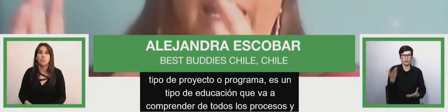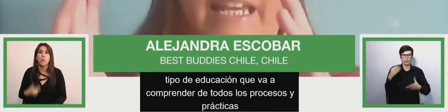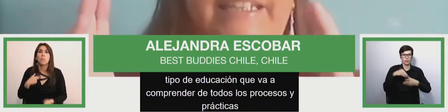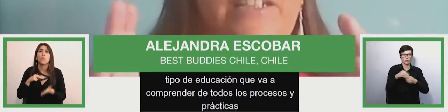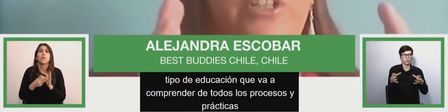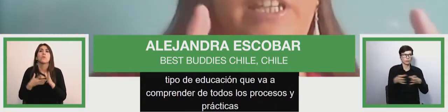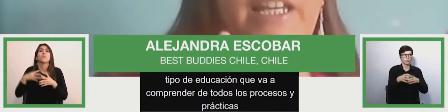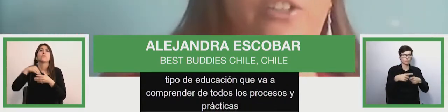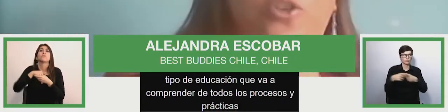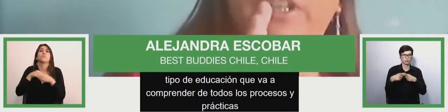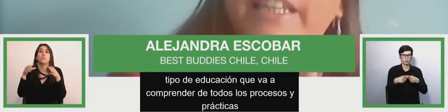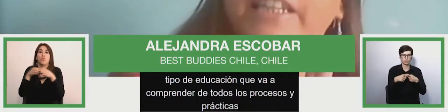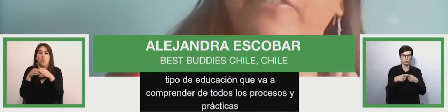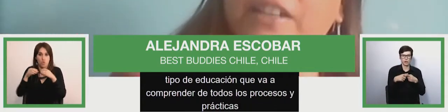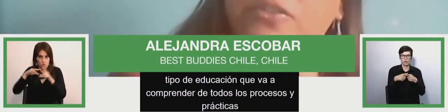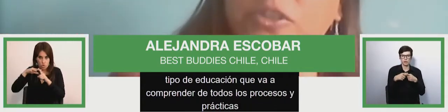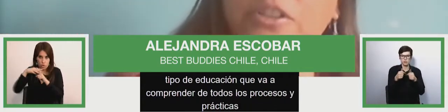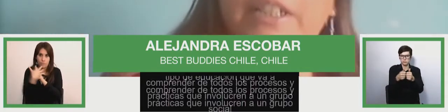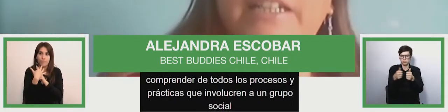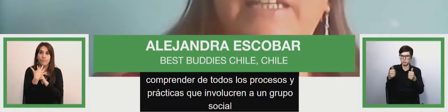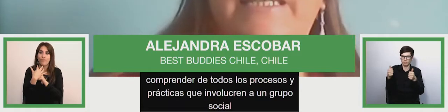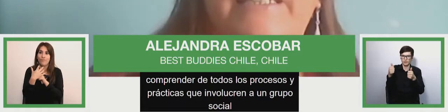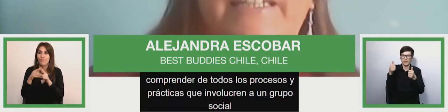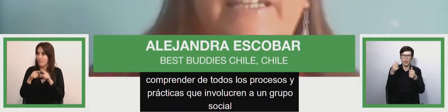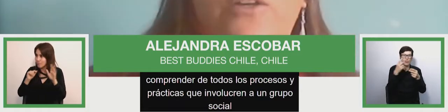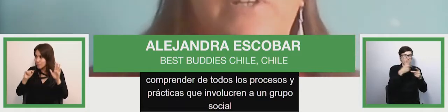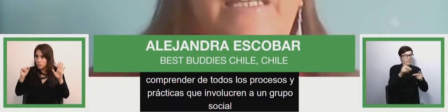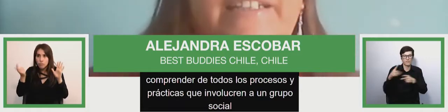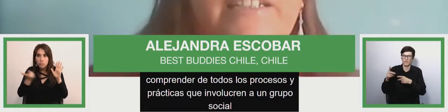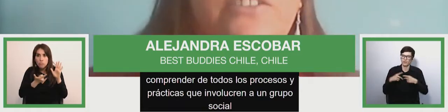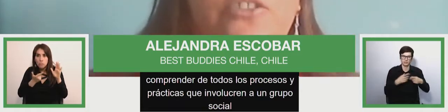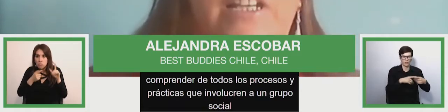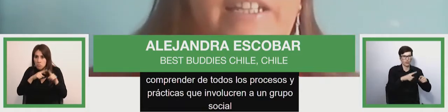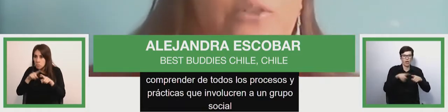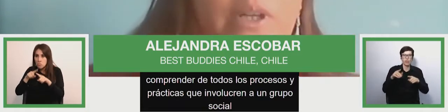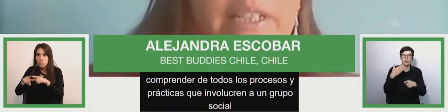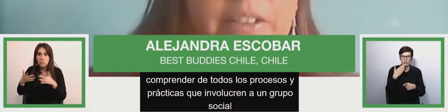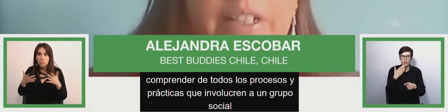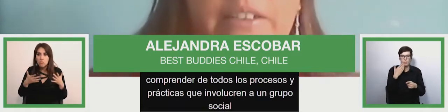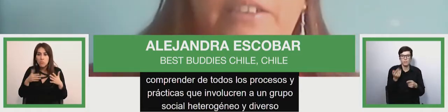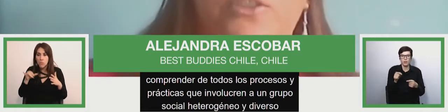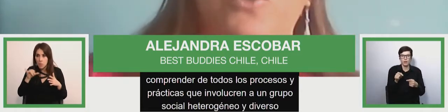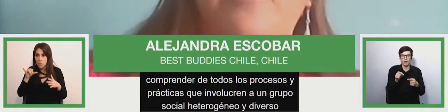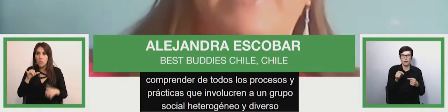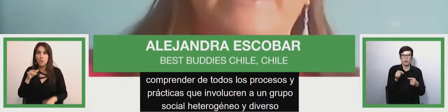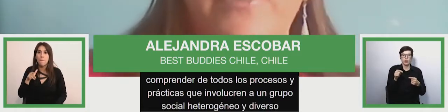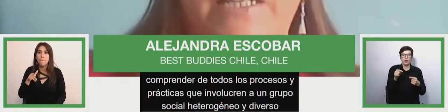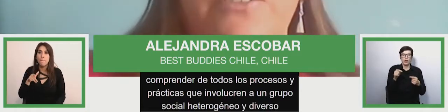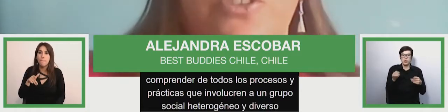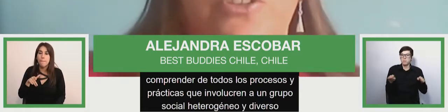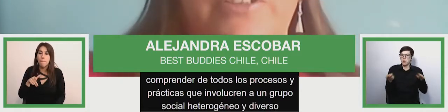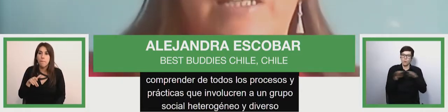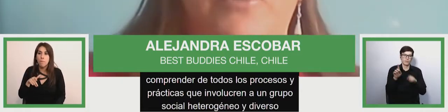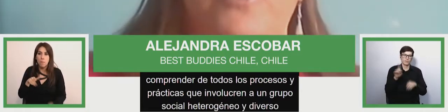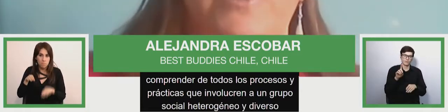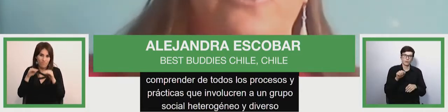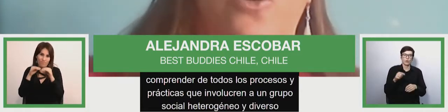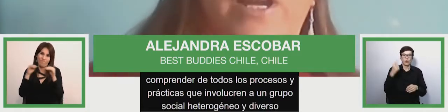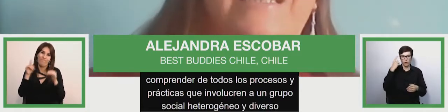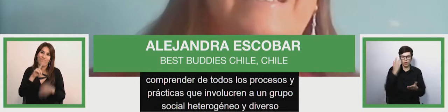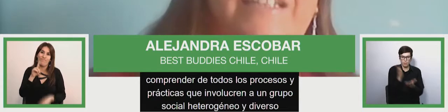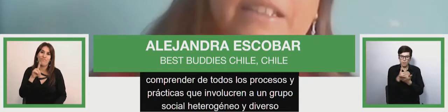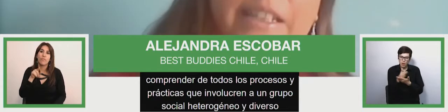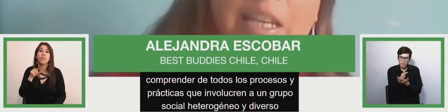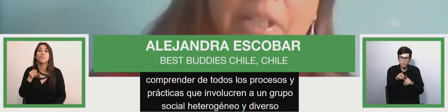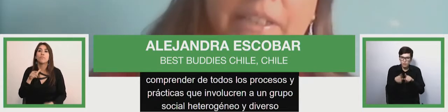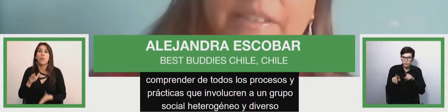heterogéneo y diverso que tiene una intencionalidad educativa y una planificación del proceso